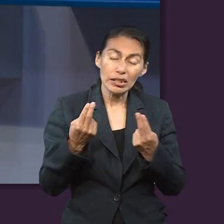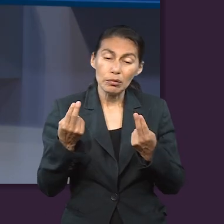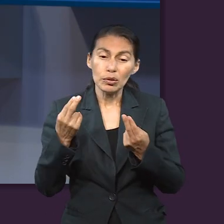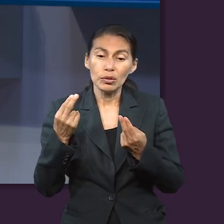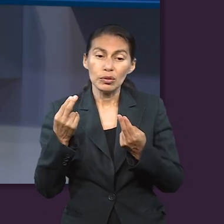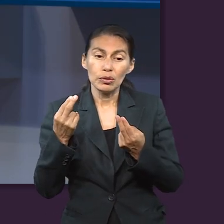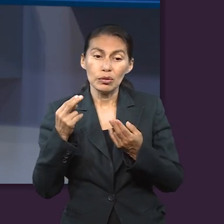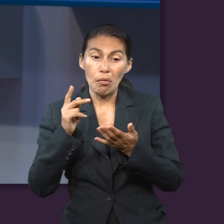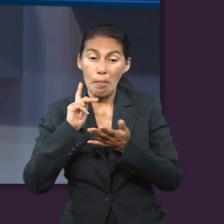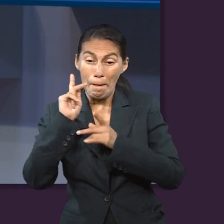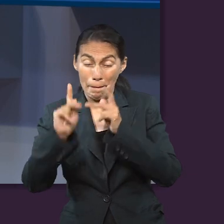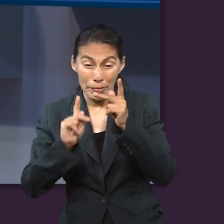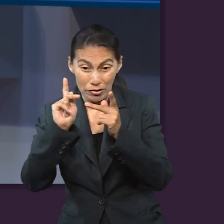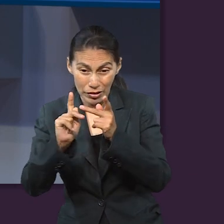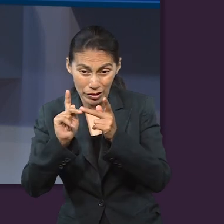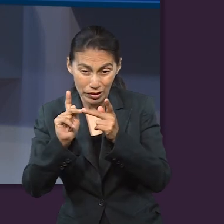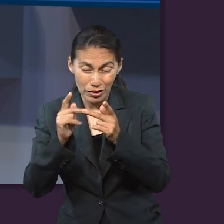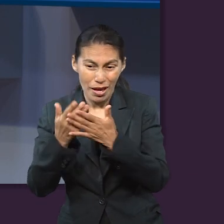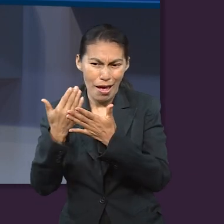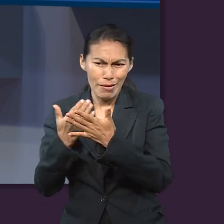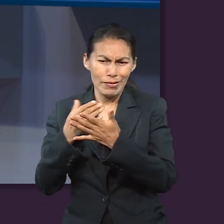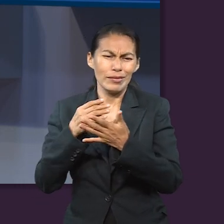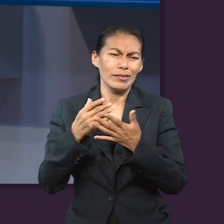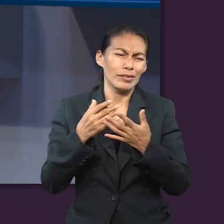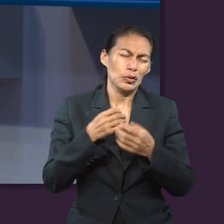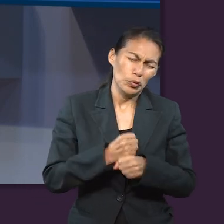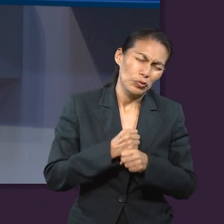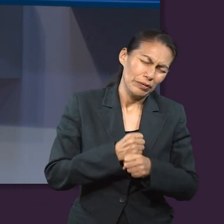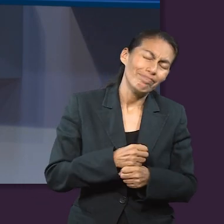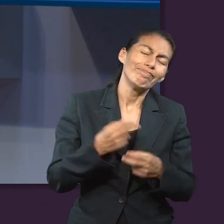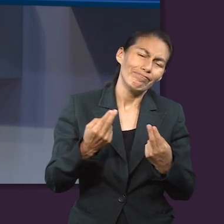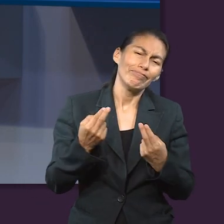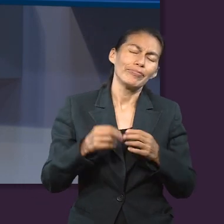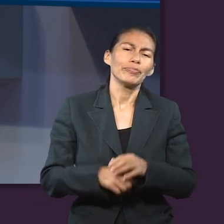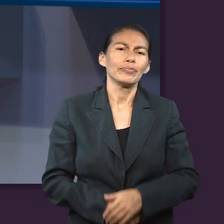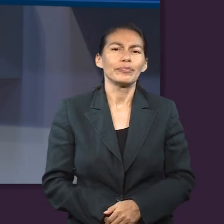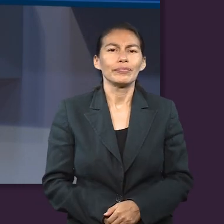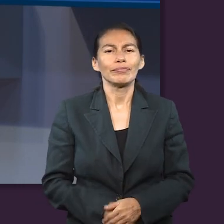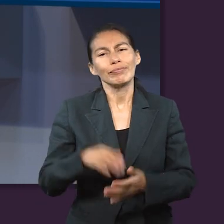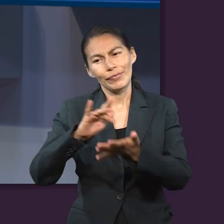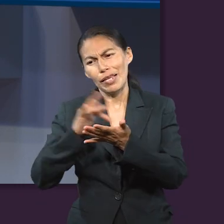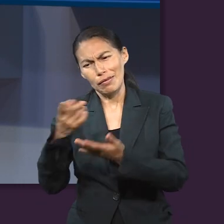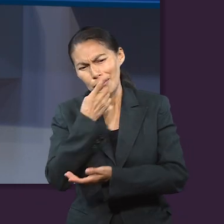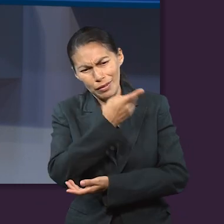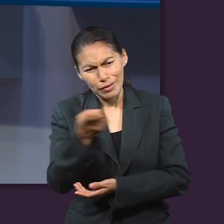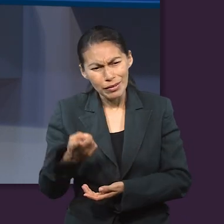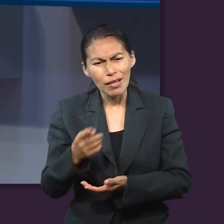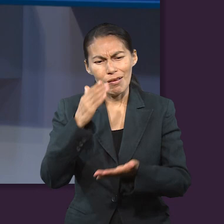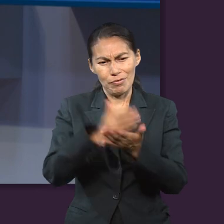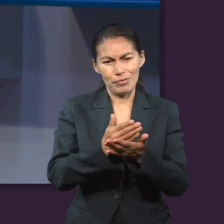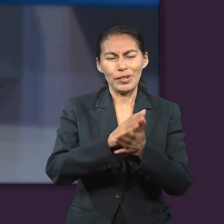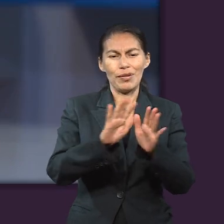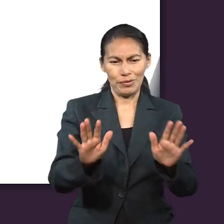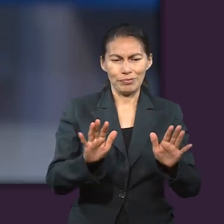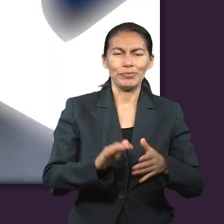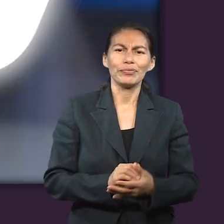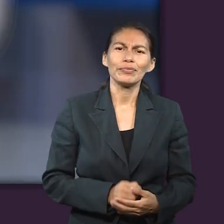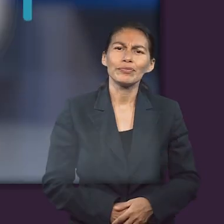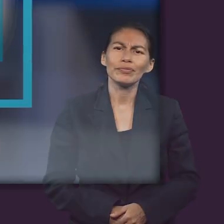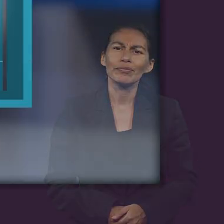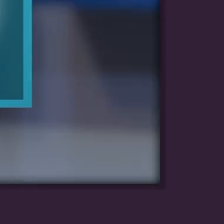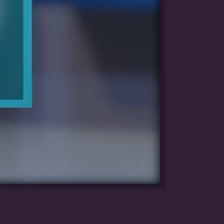poder llegar a hacer algo tenemos que perfeccionarnos primero. Muchas gracias por sus comentarios y vamos a una breve pausa, ahorita continuamos.